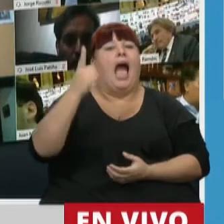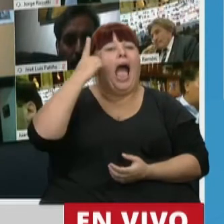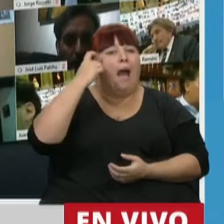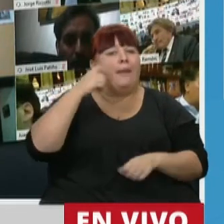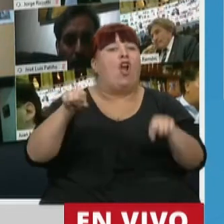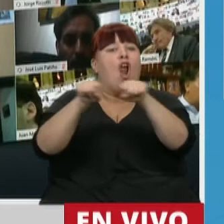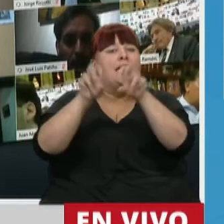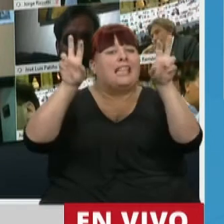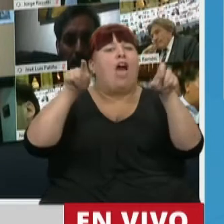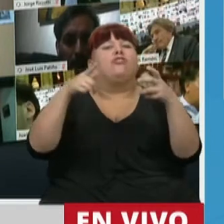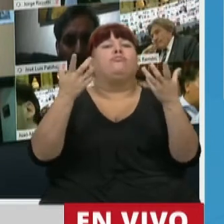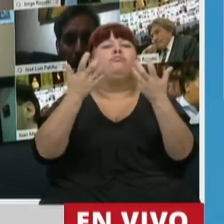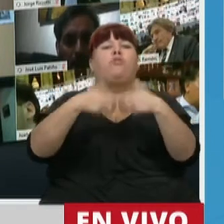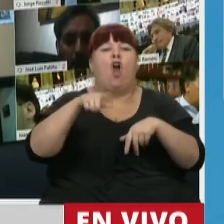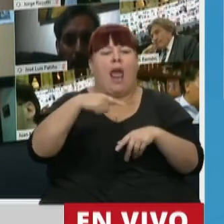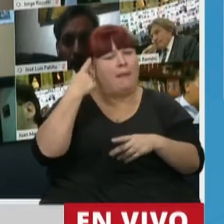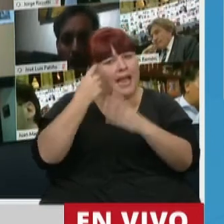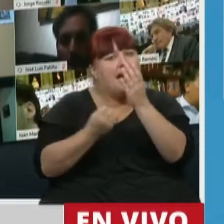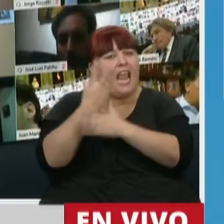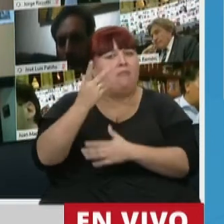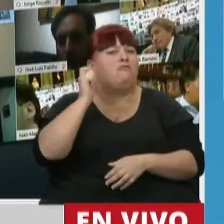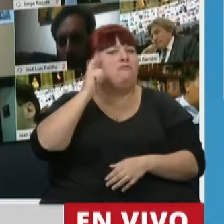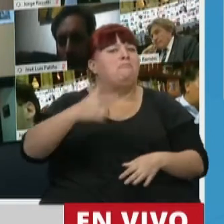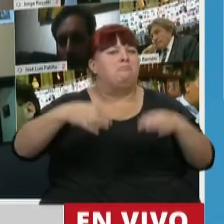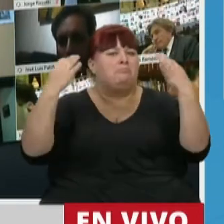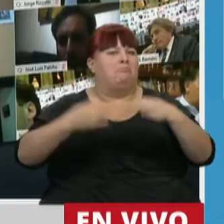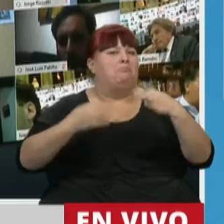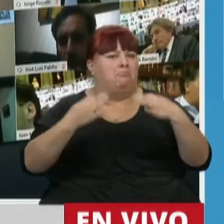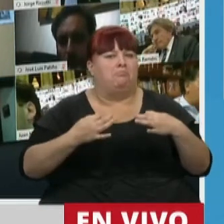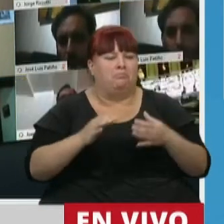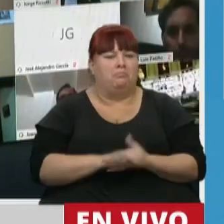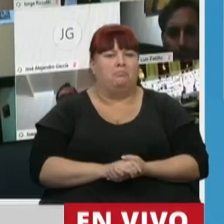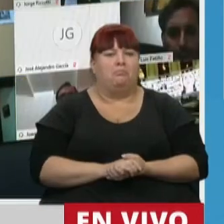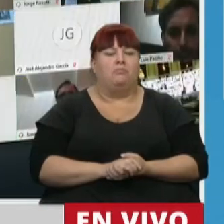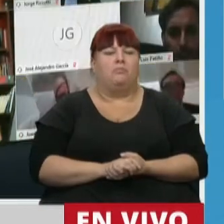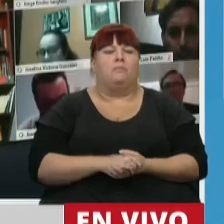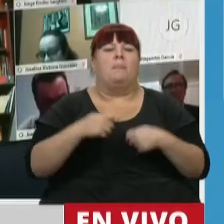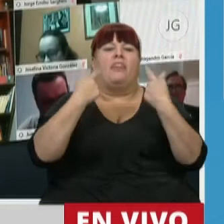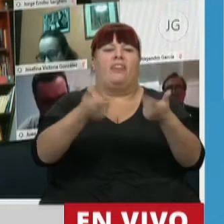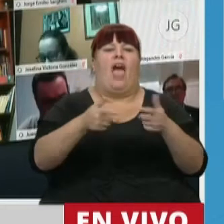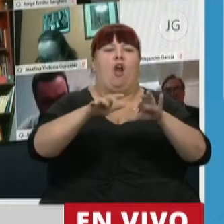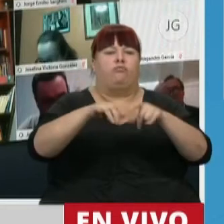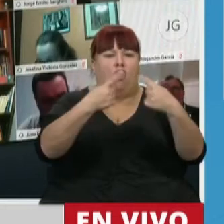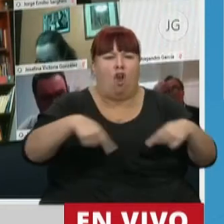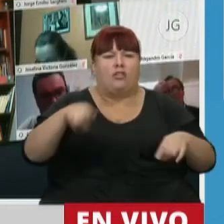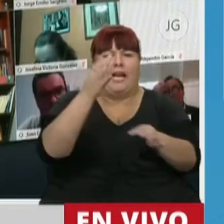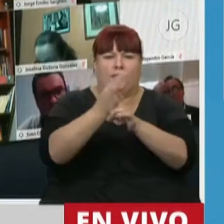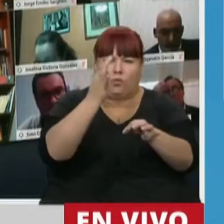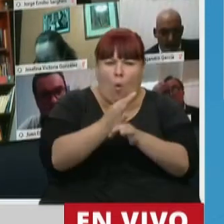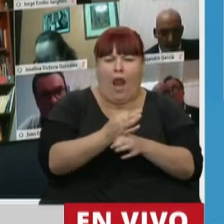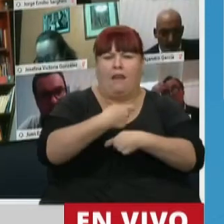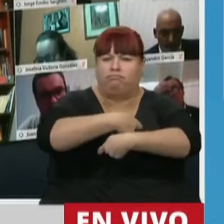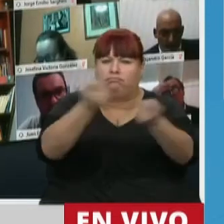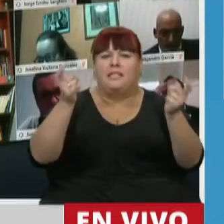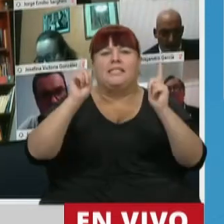Conectados fue un programa que creamos y que funcionó muy bien. Llegamos con equipamiento a las escuelas y